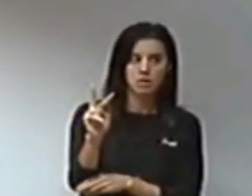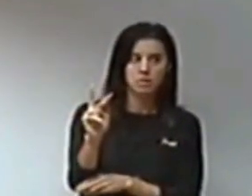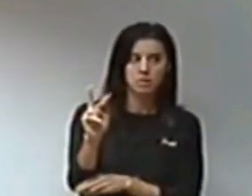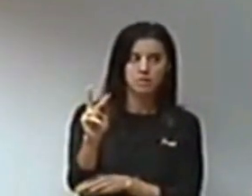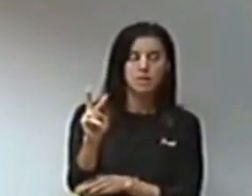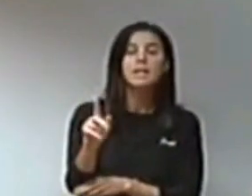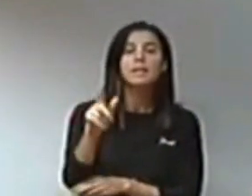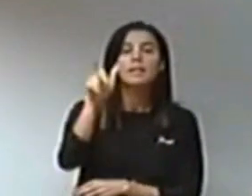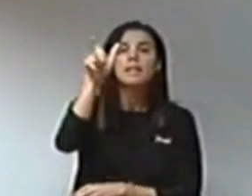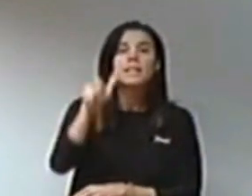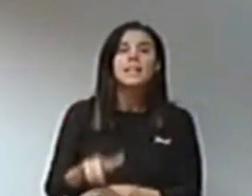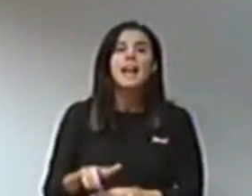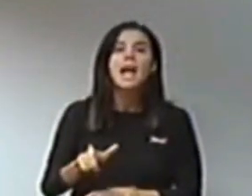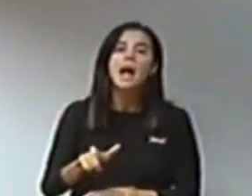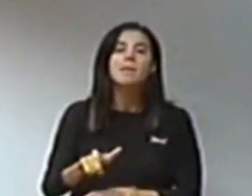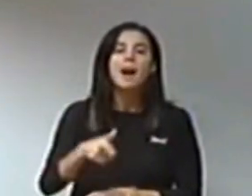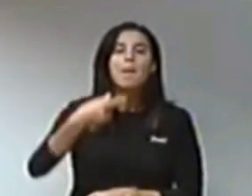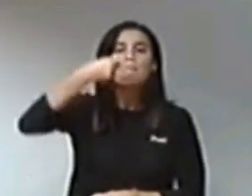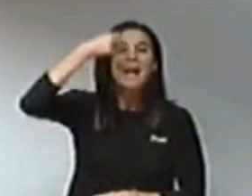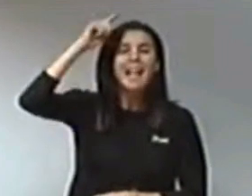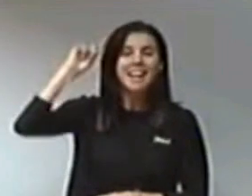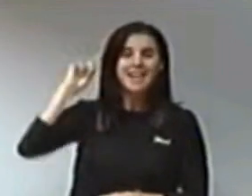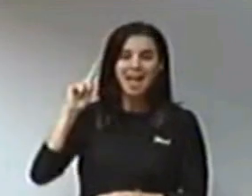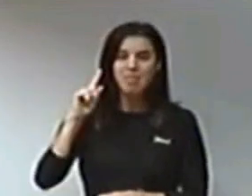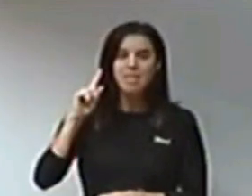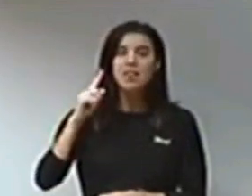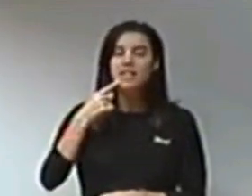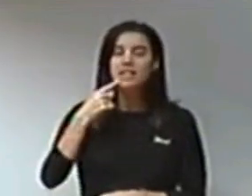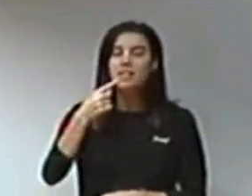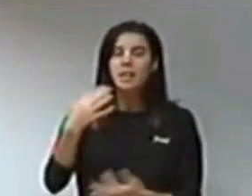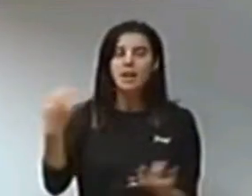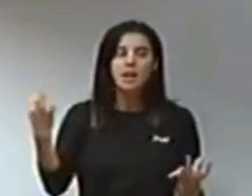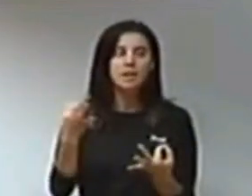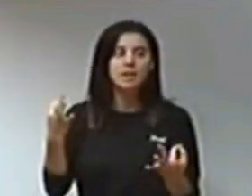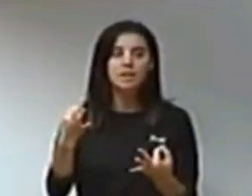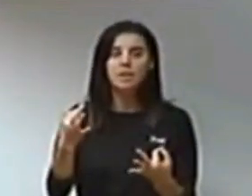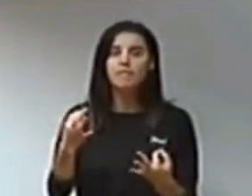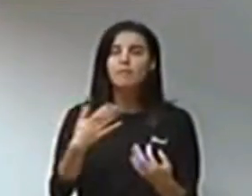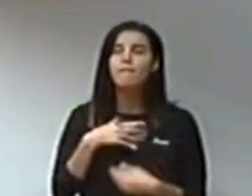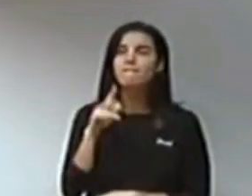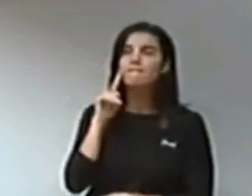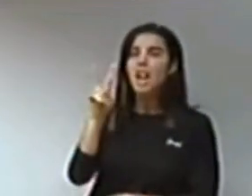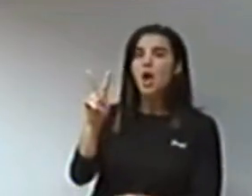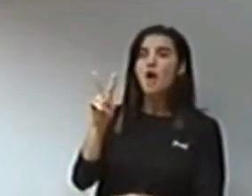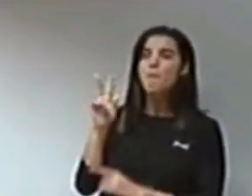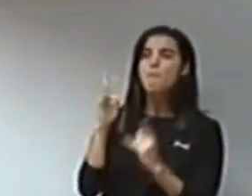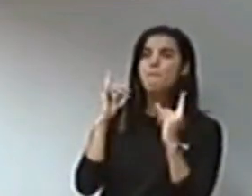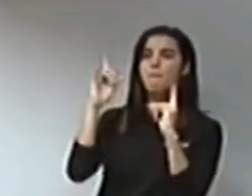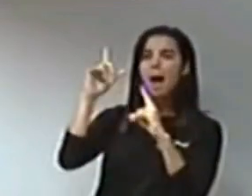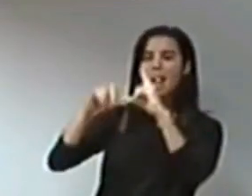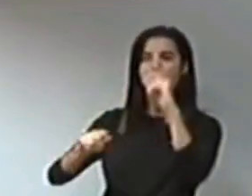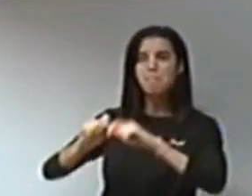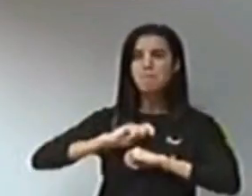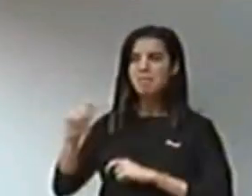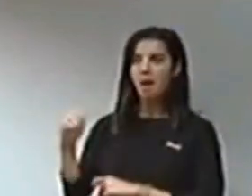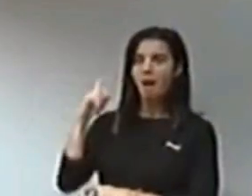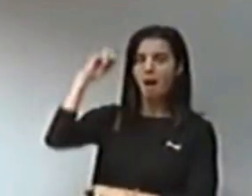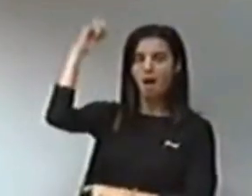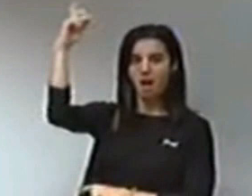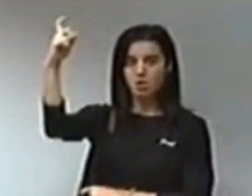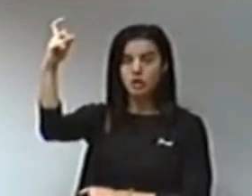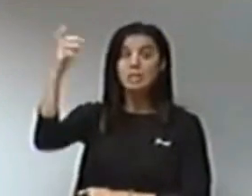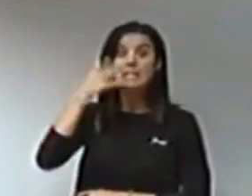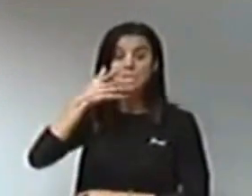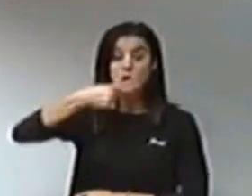vez porque me gusta mucho nombrar a Miguel Hernández, decía alto soy de mirar las palmeras, y alto era, y se es,